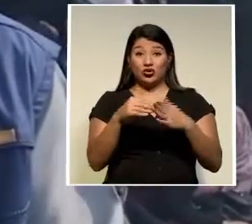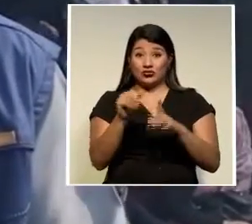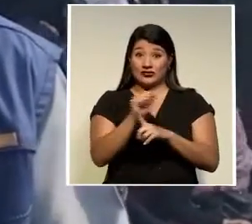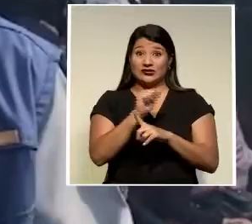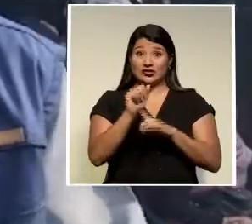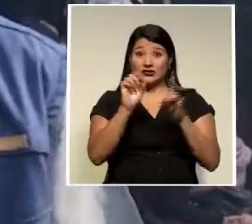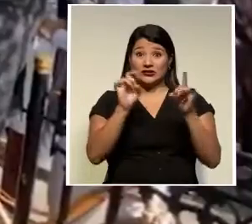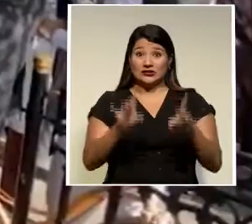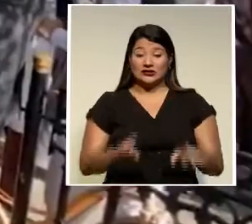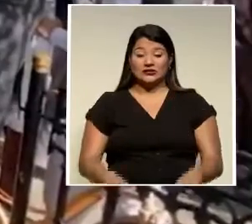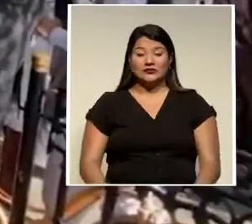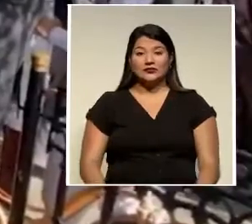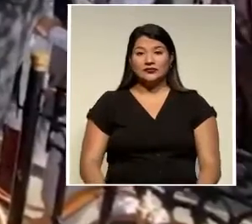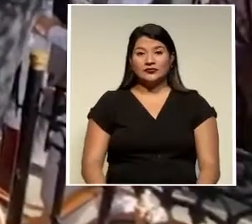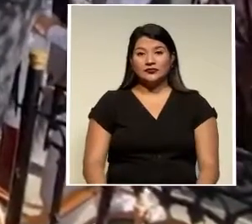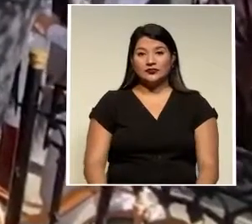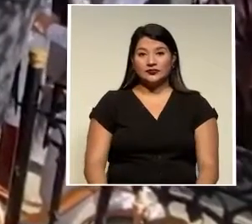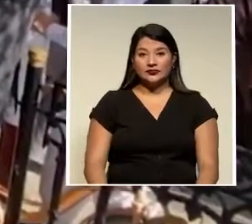crítica.